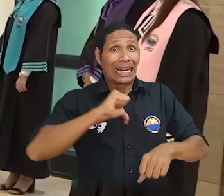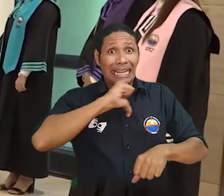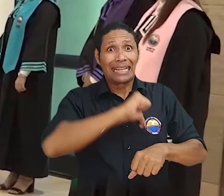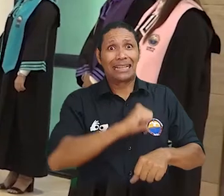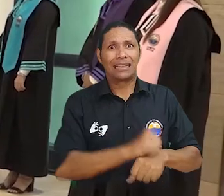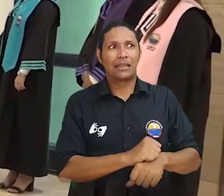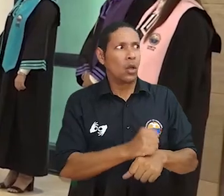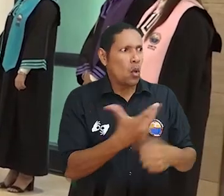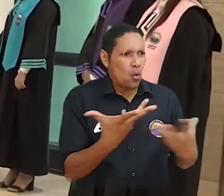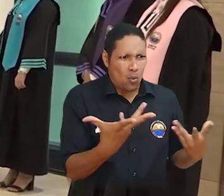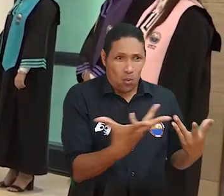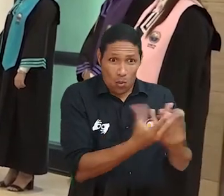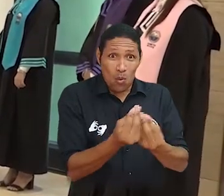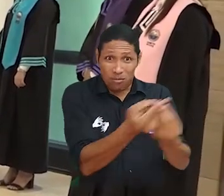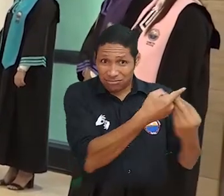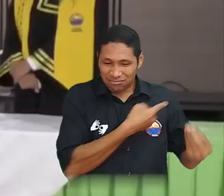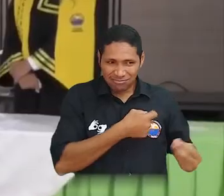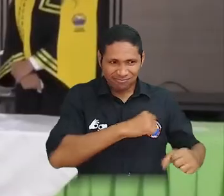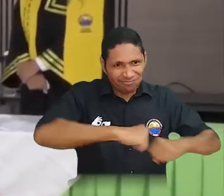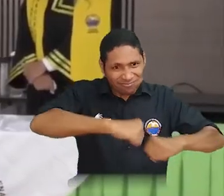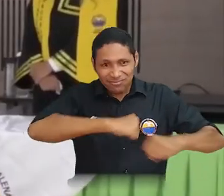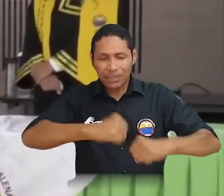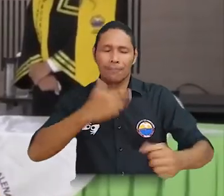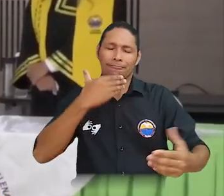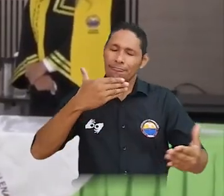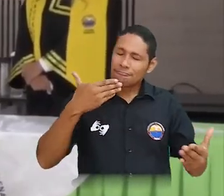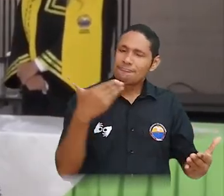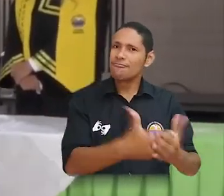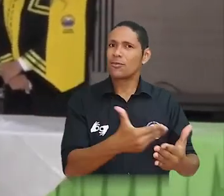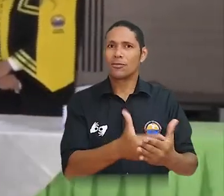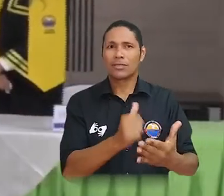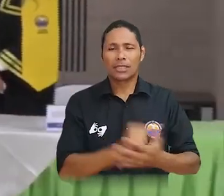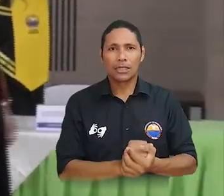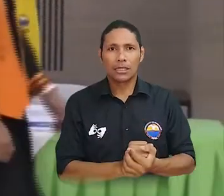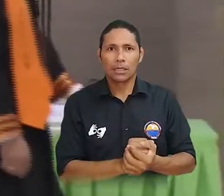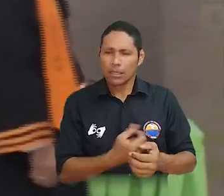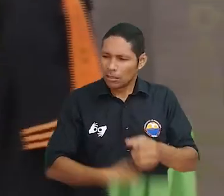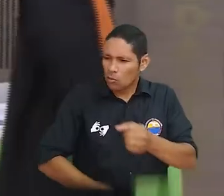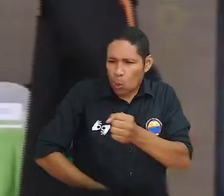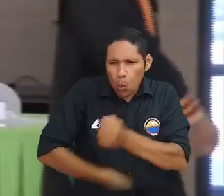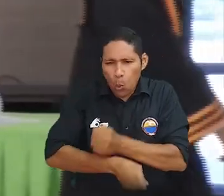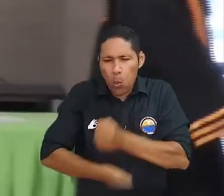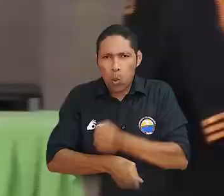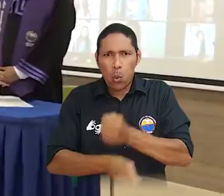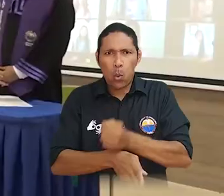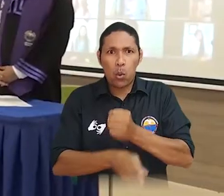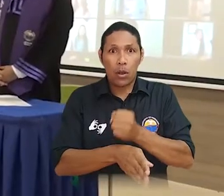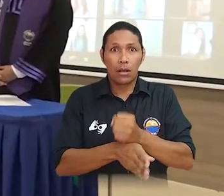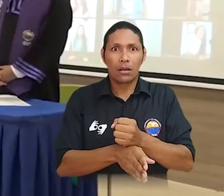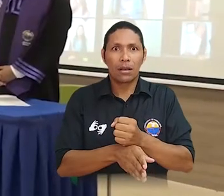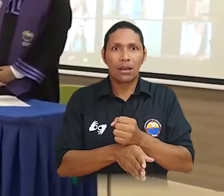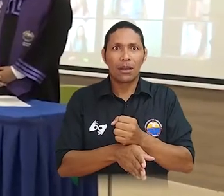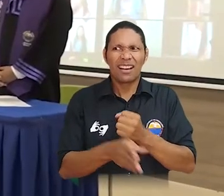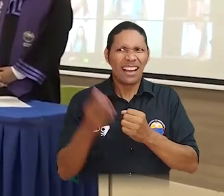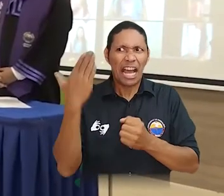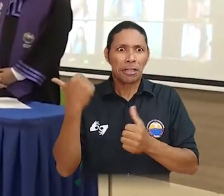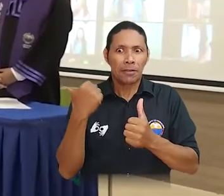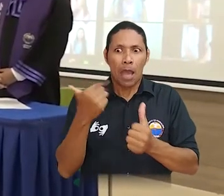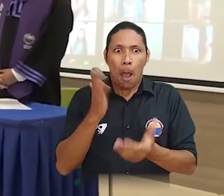Gracias a Dios, al rector de la universidad, a todo ese equipo que lo conforma, seguir